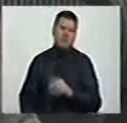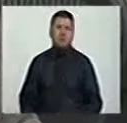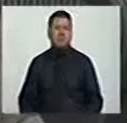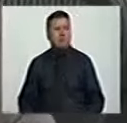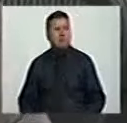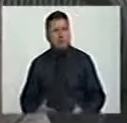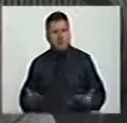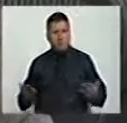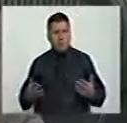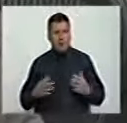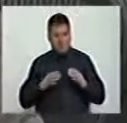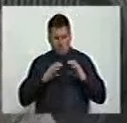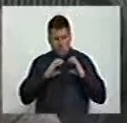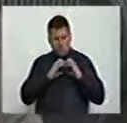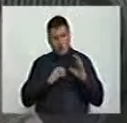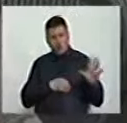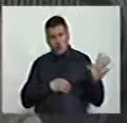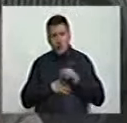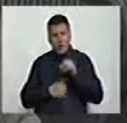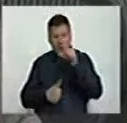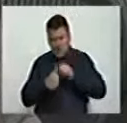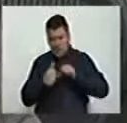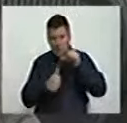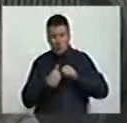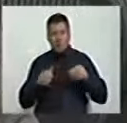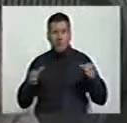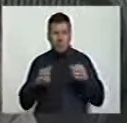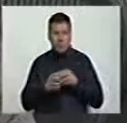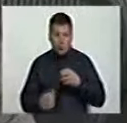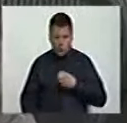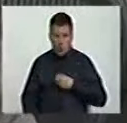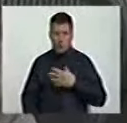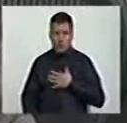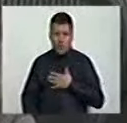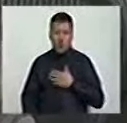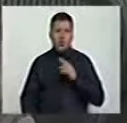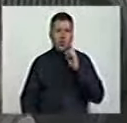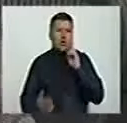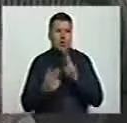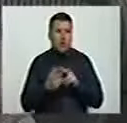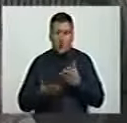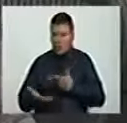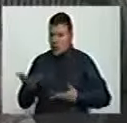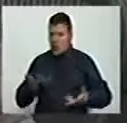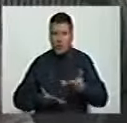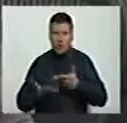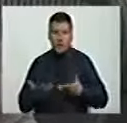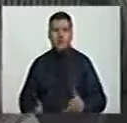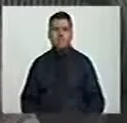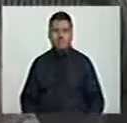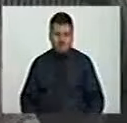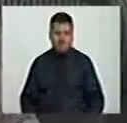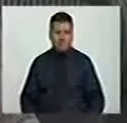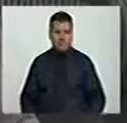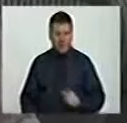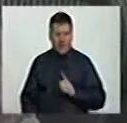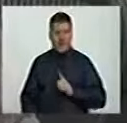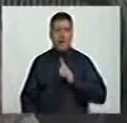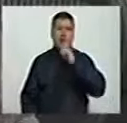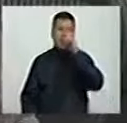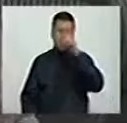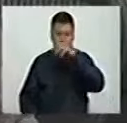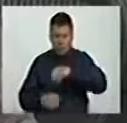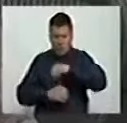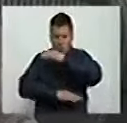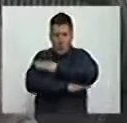Especialmente en el corazón de todos y cada uno de quienes tuvieron la oportunidad de conocerla y compartir con ella. Su liderazgo y su